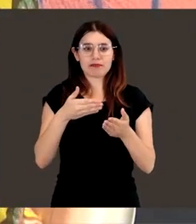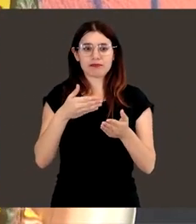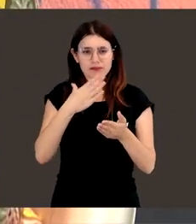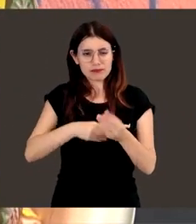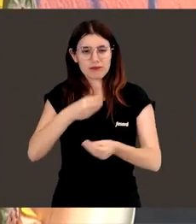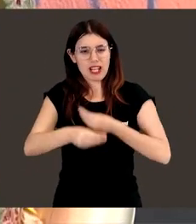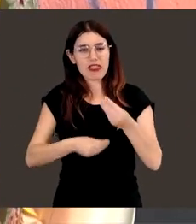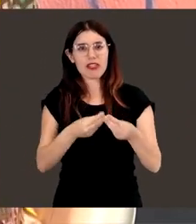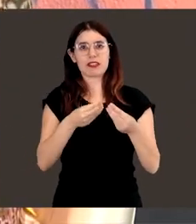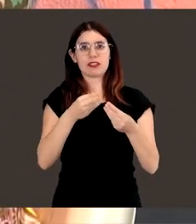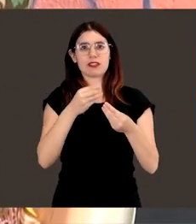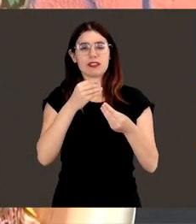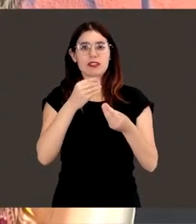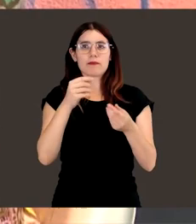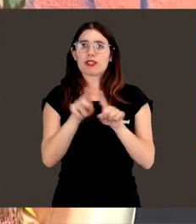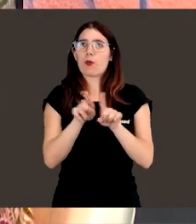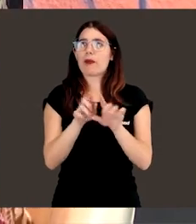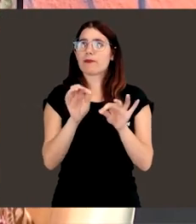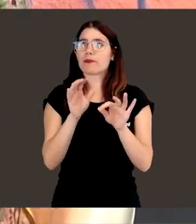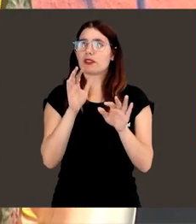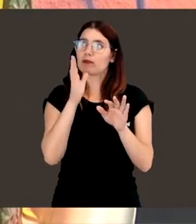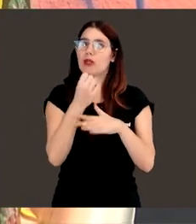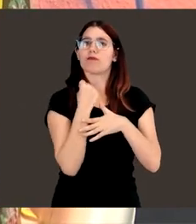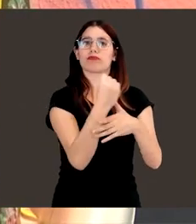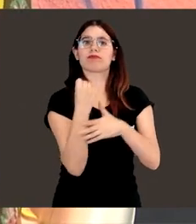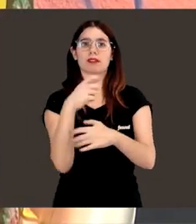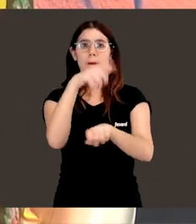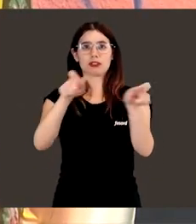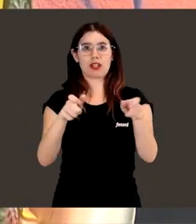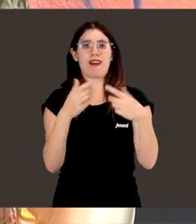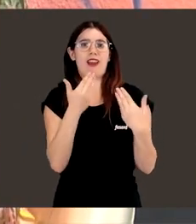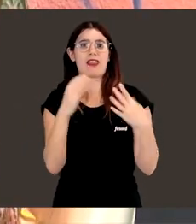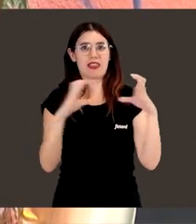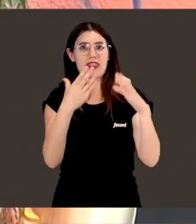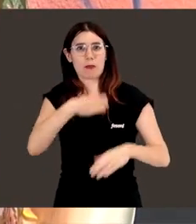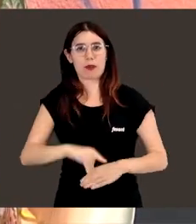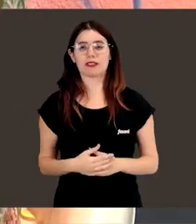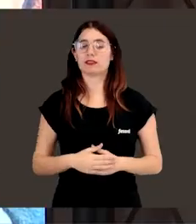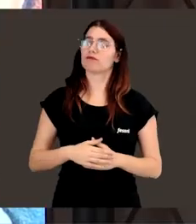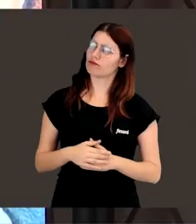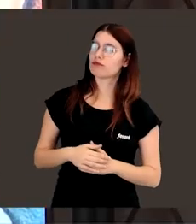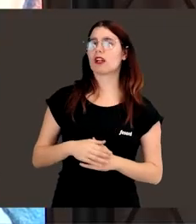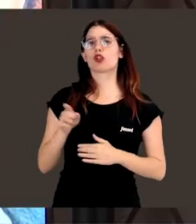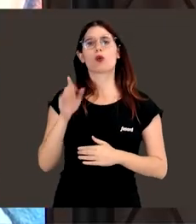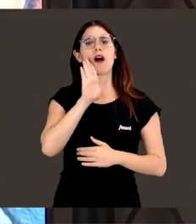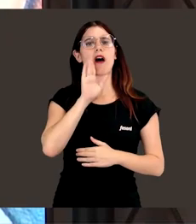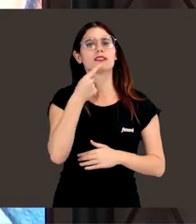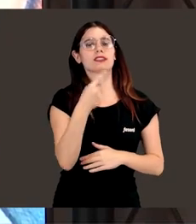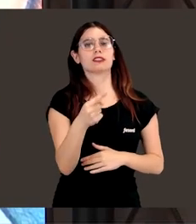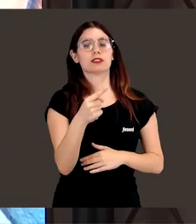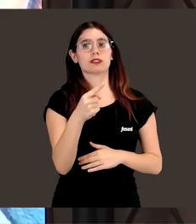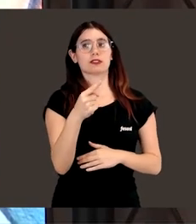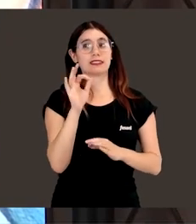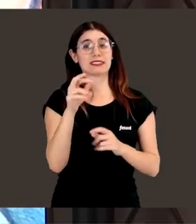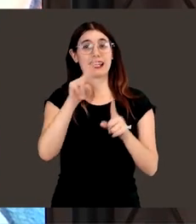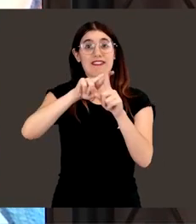puedes apoyar y ayudar a la gente con la ciencia. Has comentado, es que no tenía